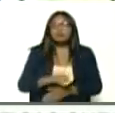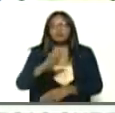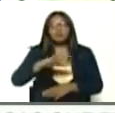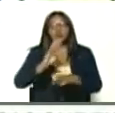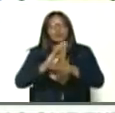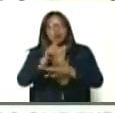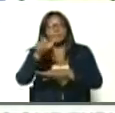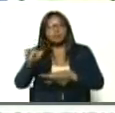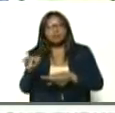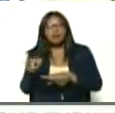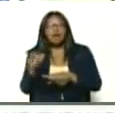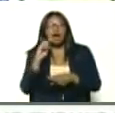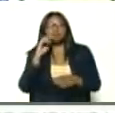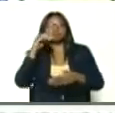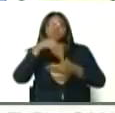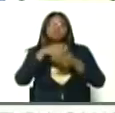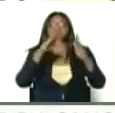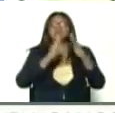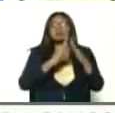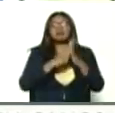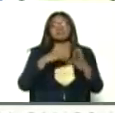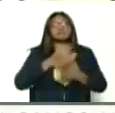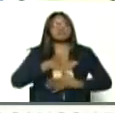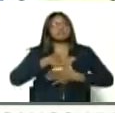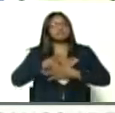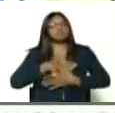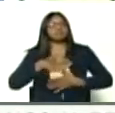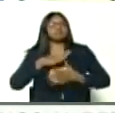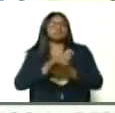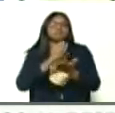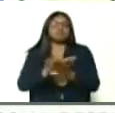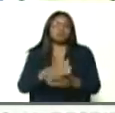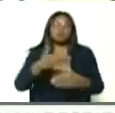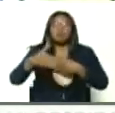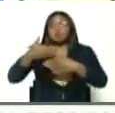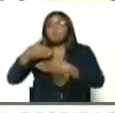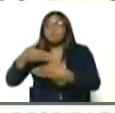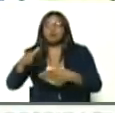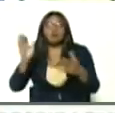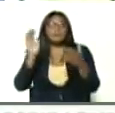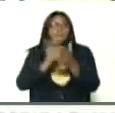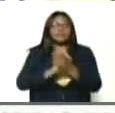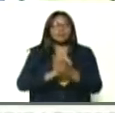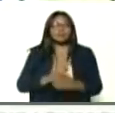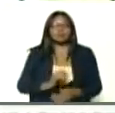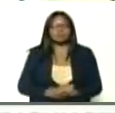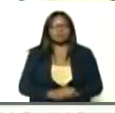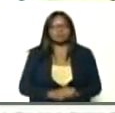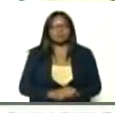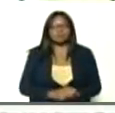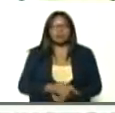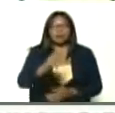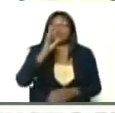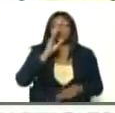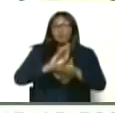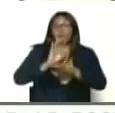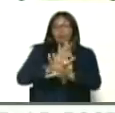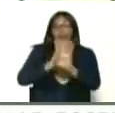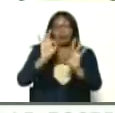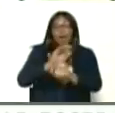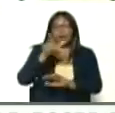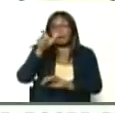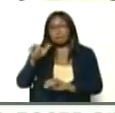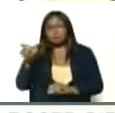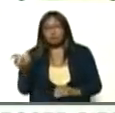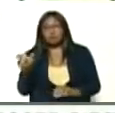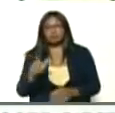no se cuida la gente? Cuando está en su casa, cuando comparte con amistades, allí no se cuida la gente, ahí es